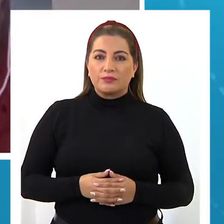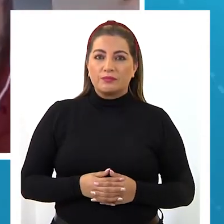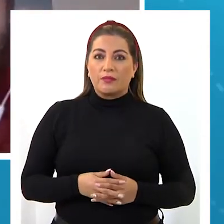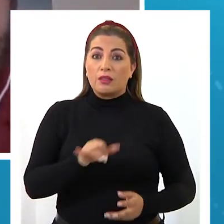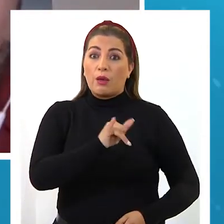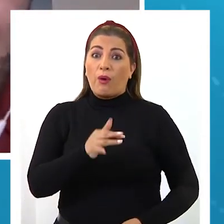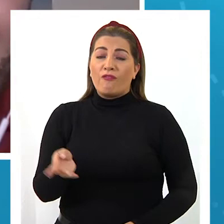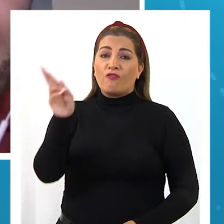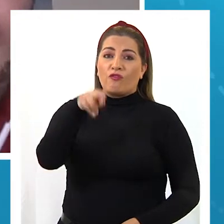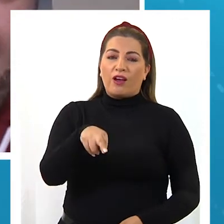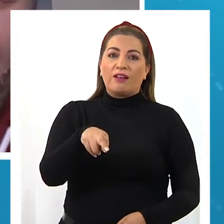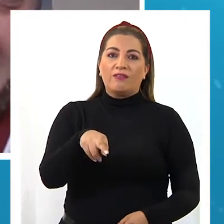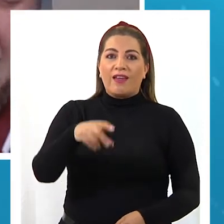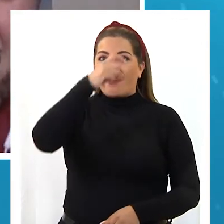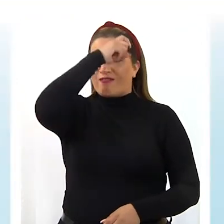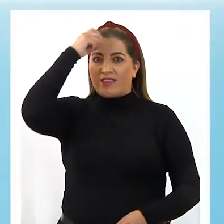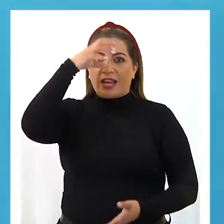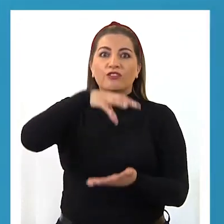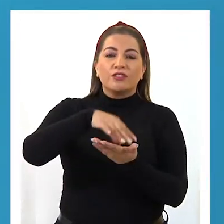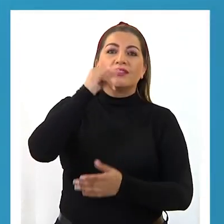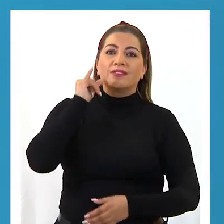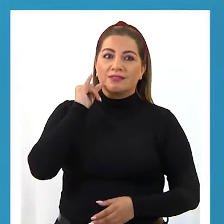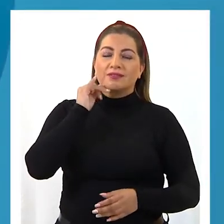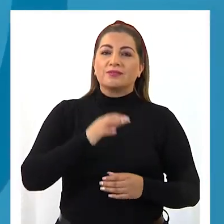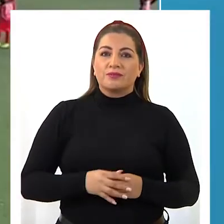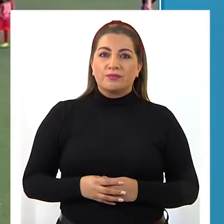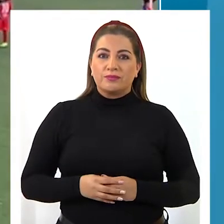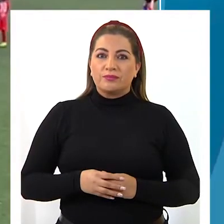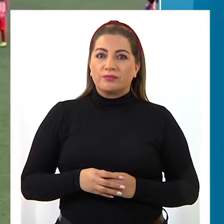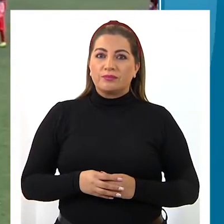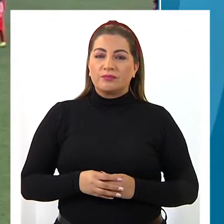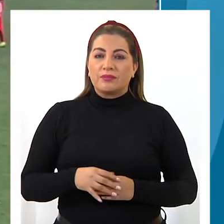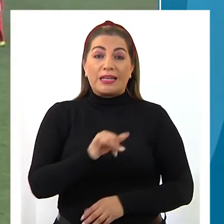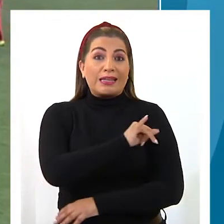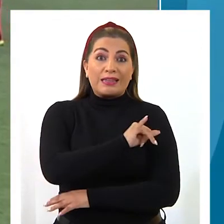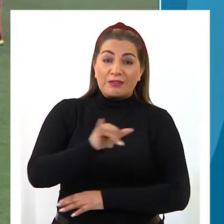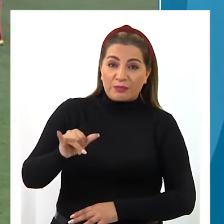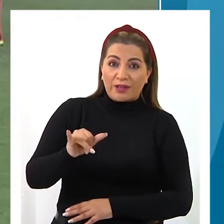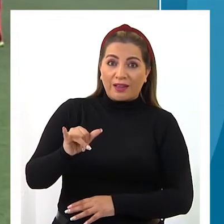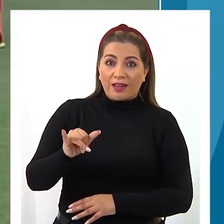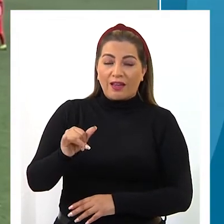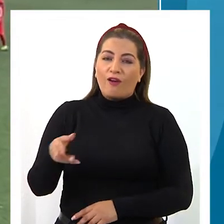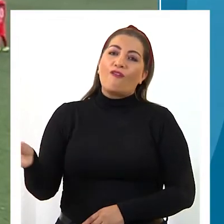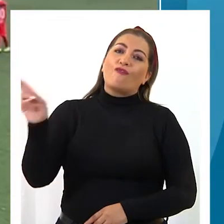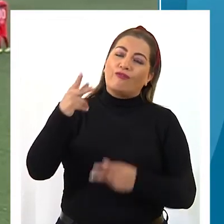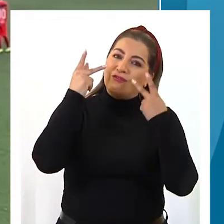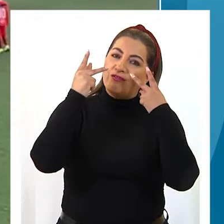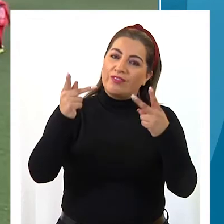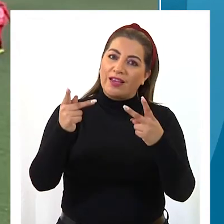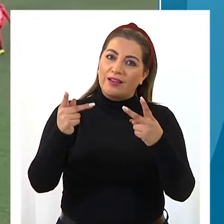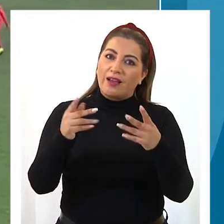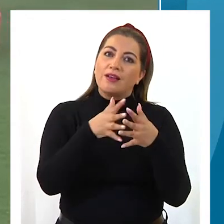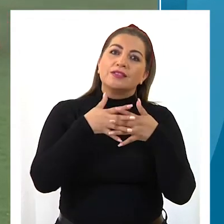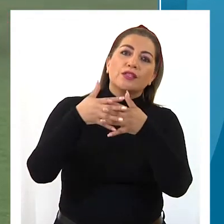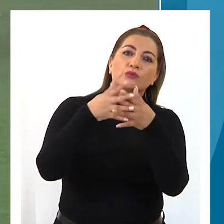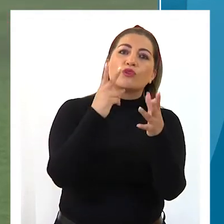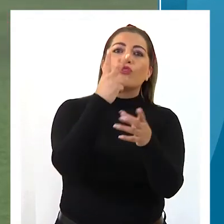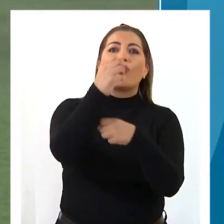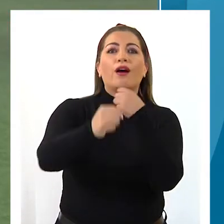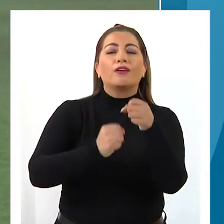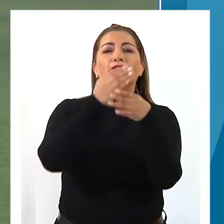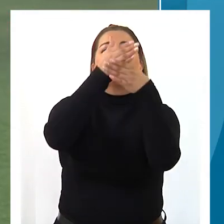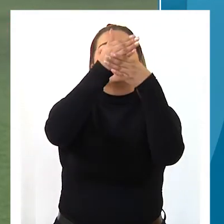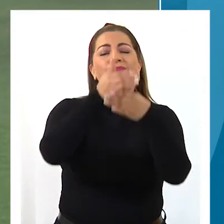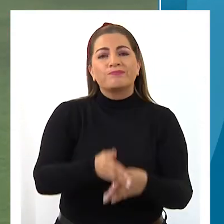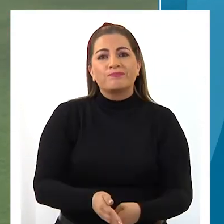Vuelves a pasar el verano en Iquique. Sí. Y vuelves a Estados Unidos durante dos años hasta